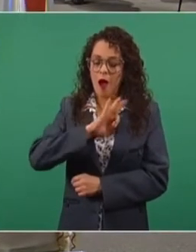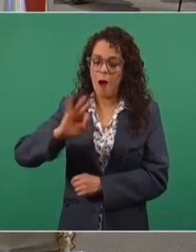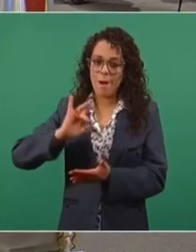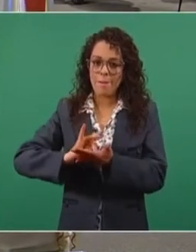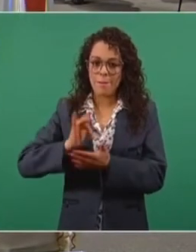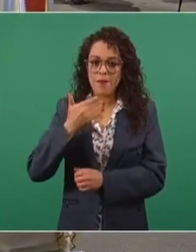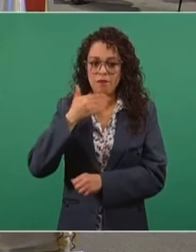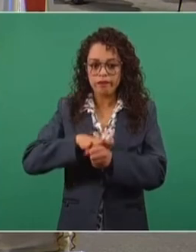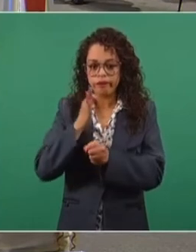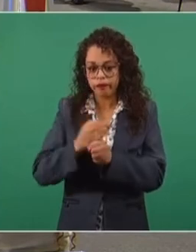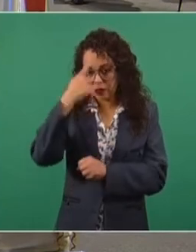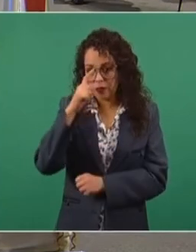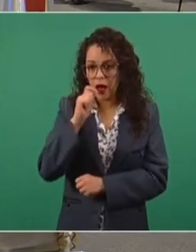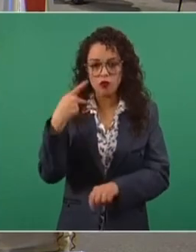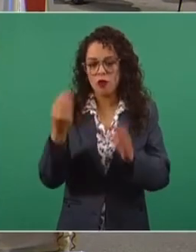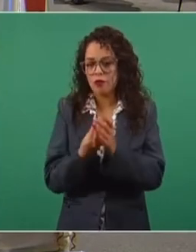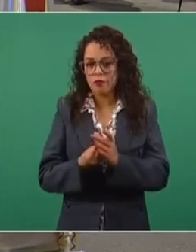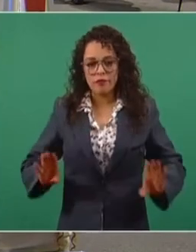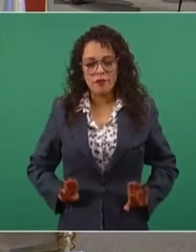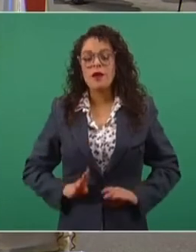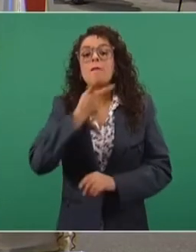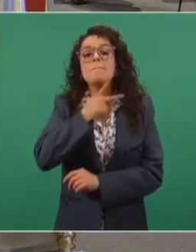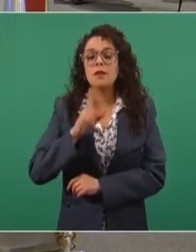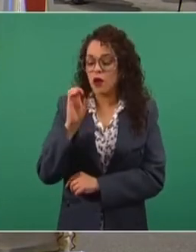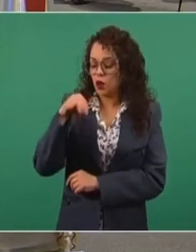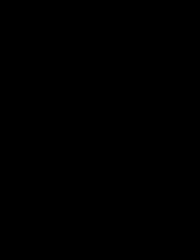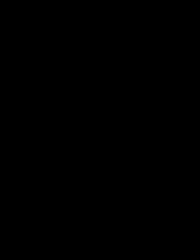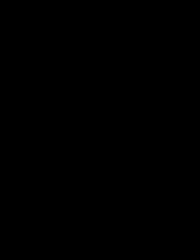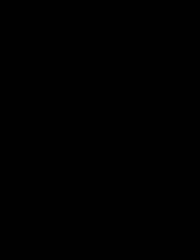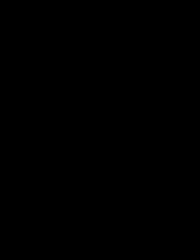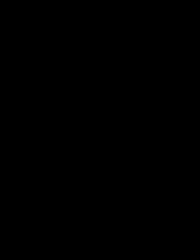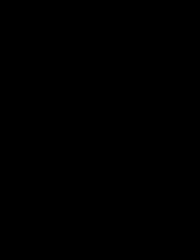autosuficiencia en combustibles. Por eso es muy importante este proyecto.